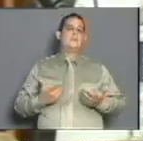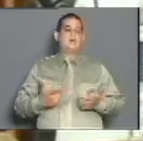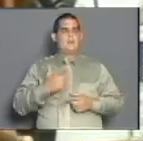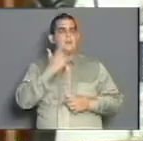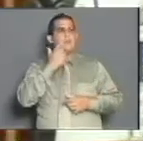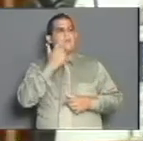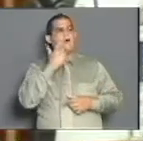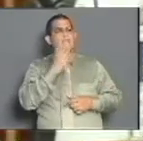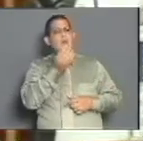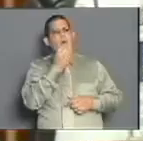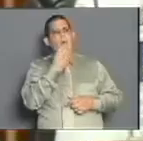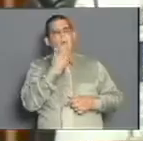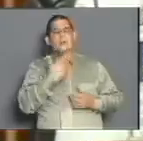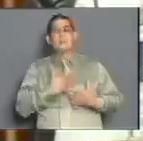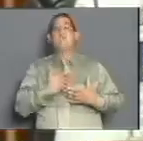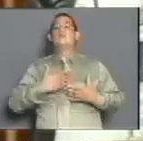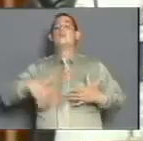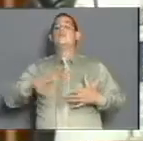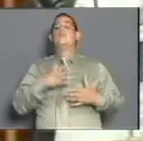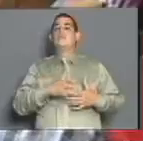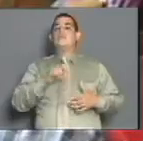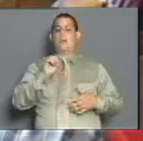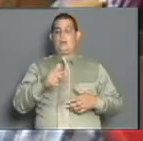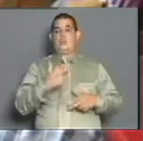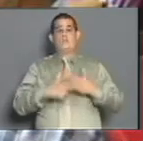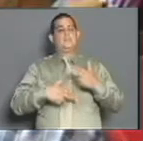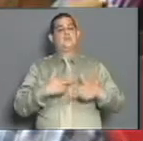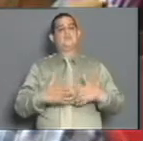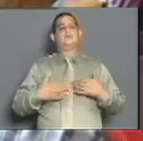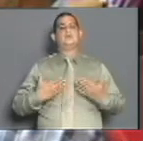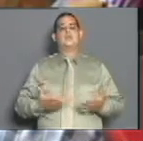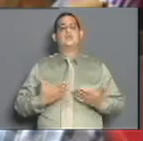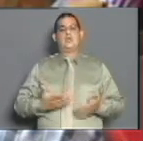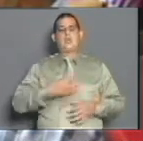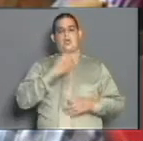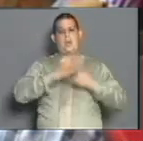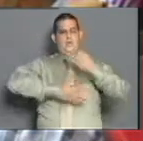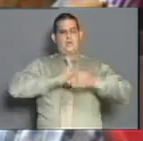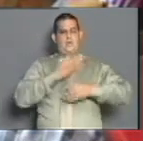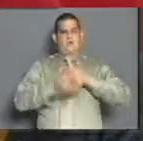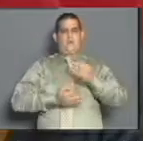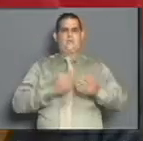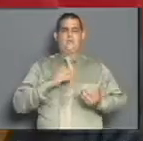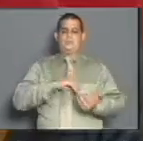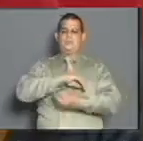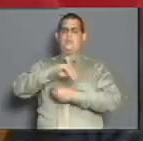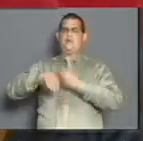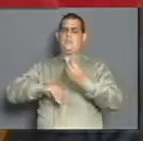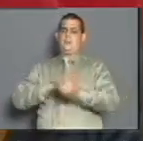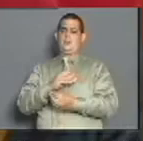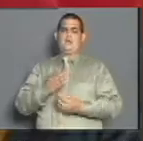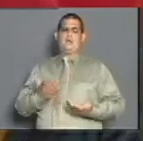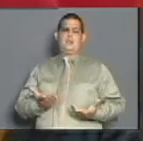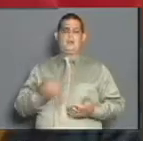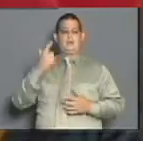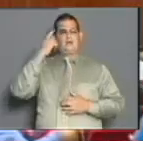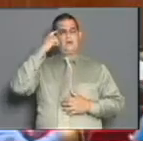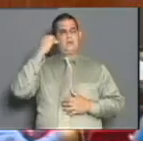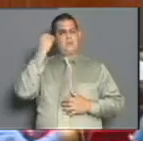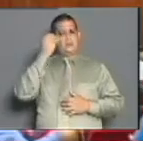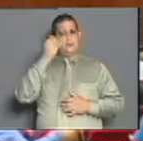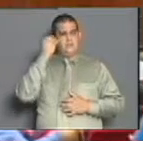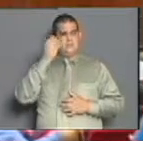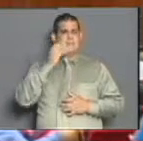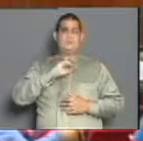autoabastecimiento municipal y de soberanía alimentaria, expresó, se debe cambiar el concepto de importación por el de